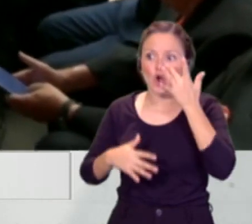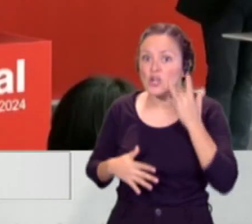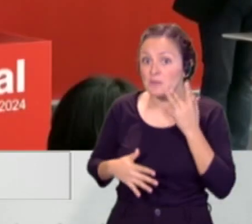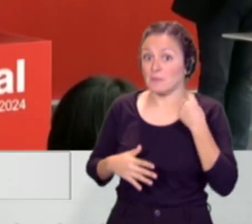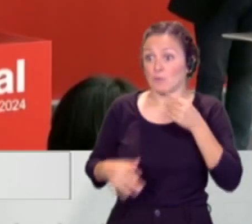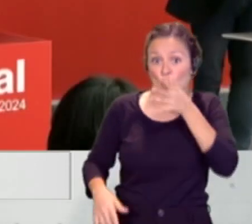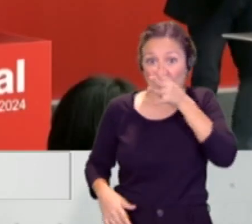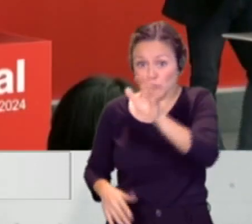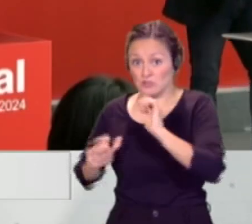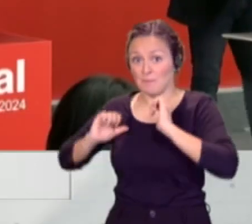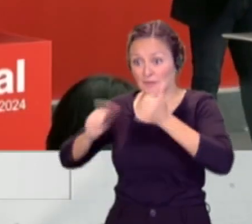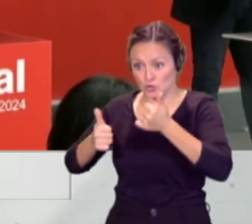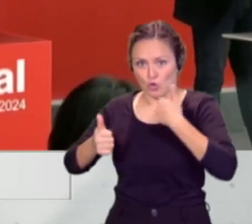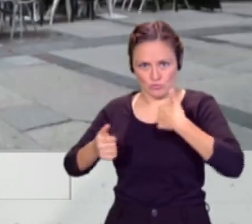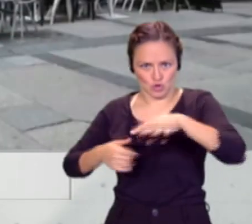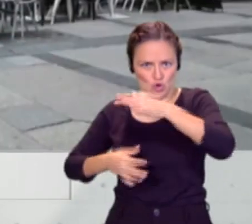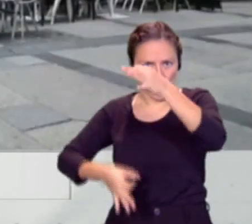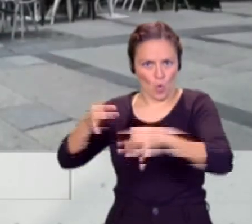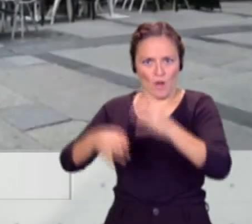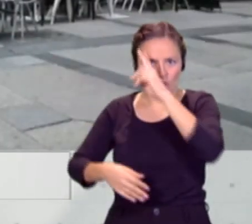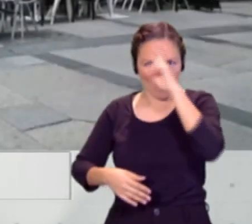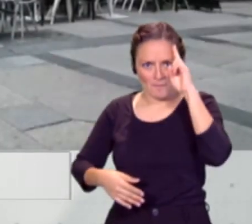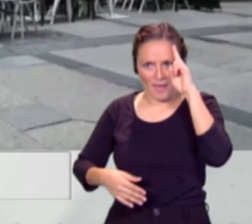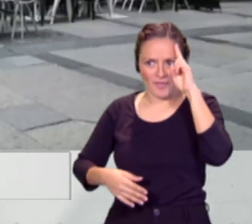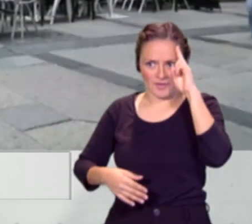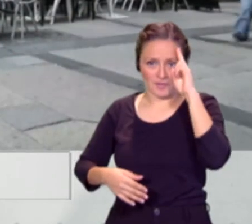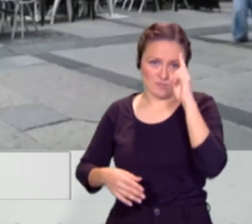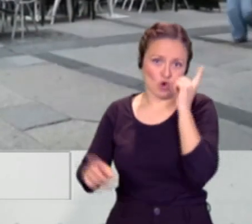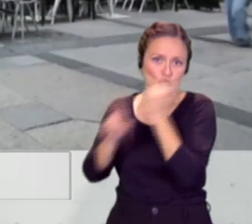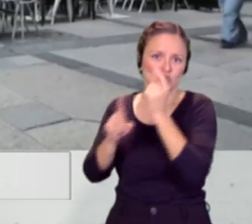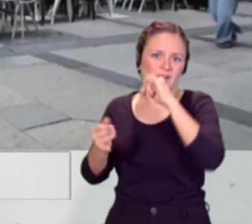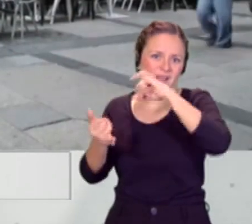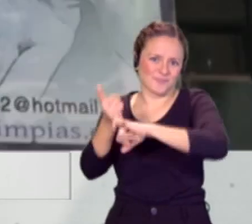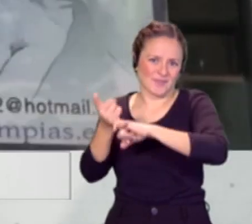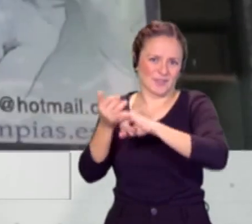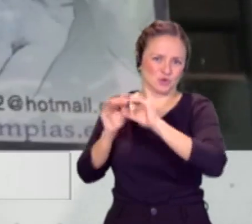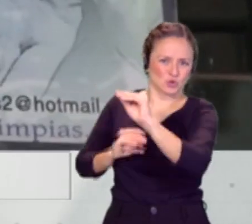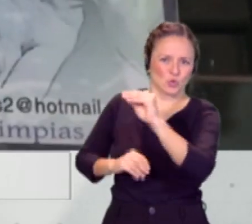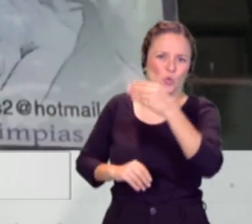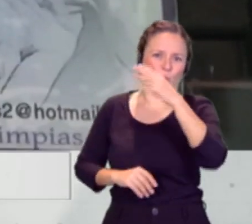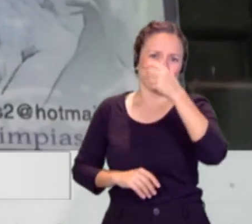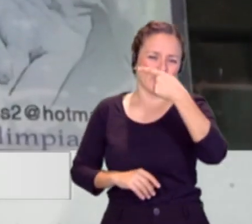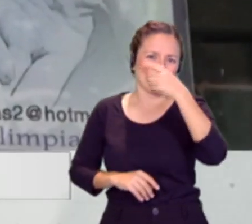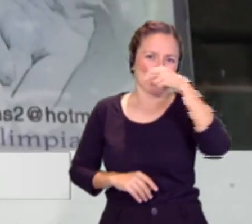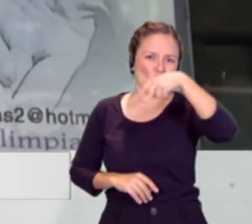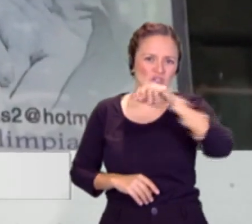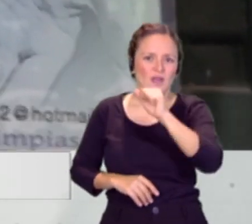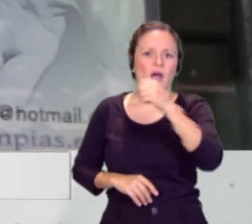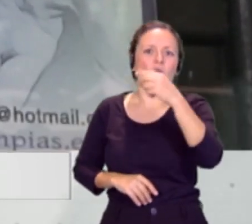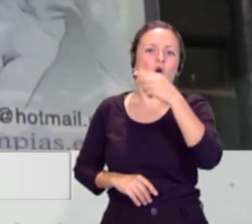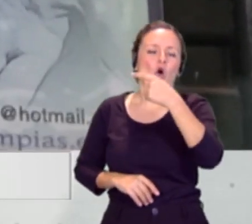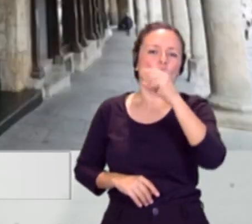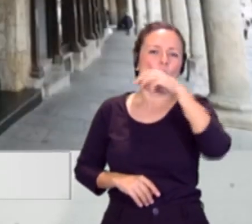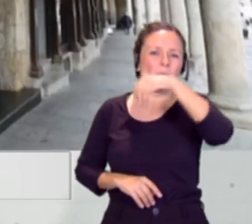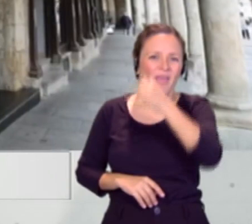la apertura de diligencias en un juzgado de Madrid contra la mujer del presidente, contra Begoña Gómez, haya reconocido que se basó únicamente en recortes de